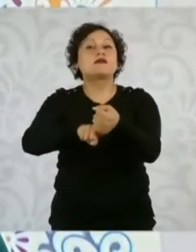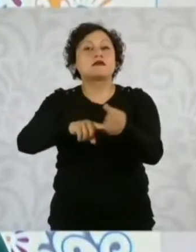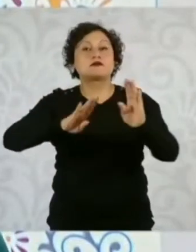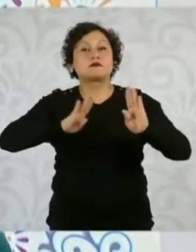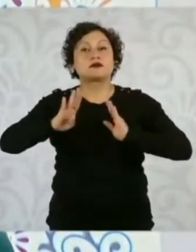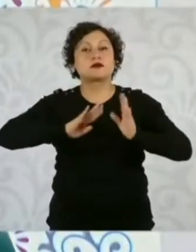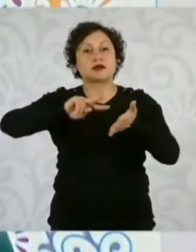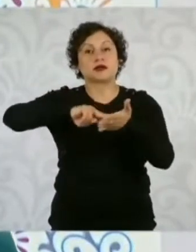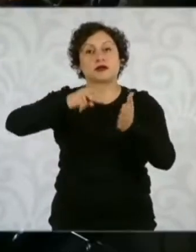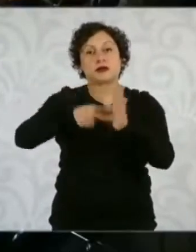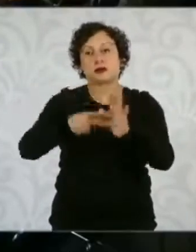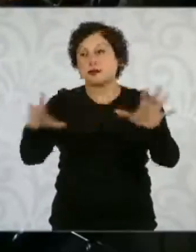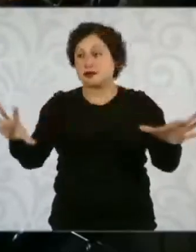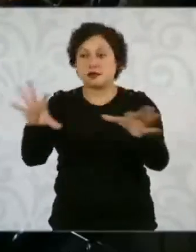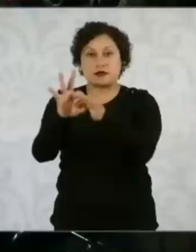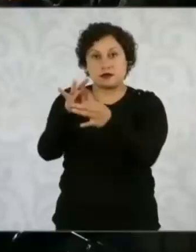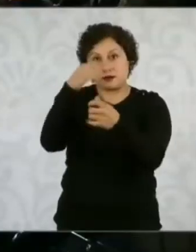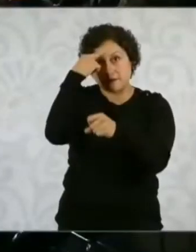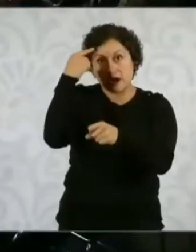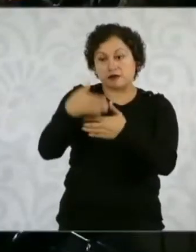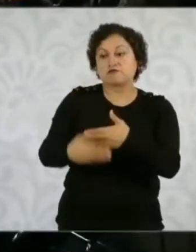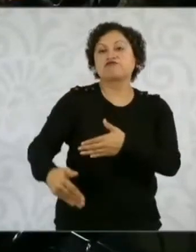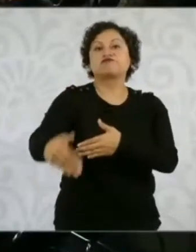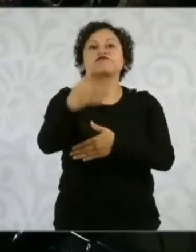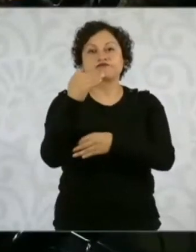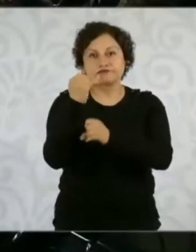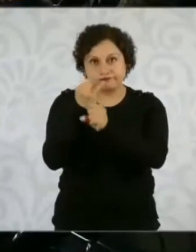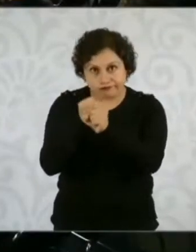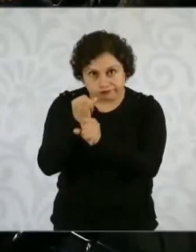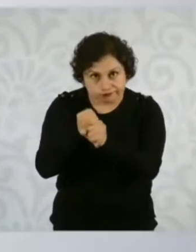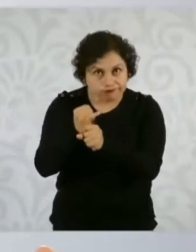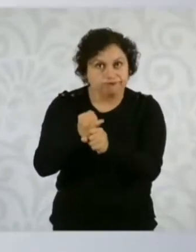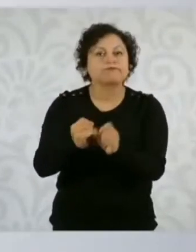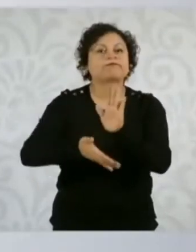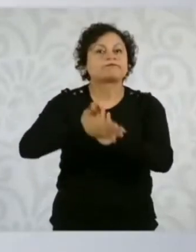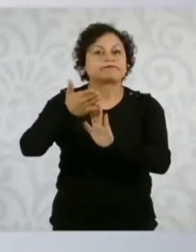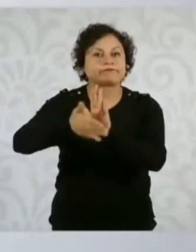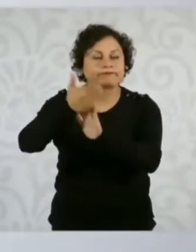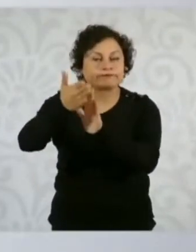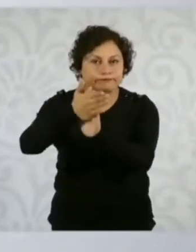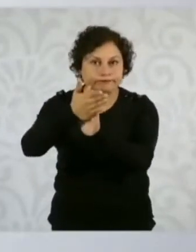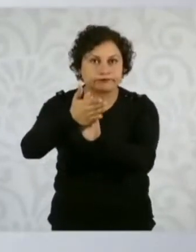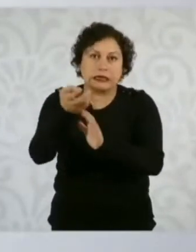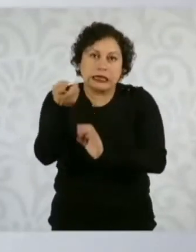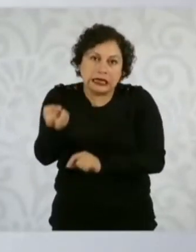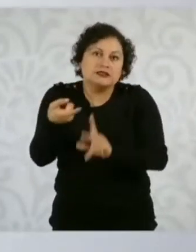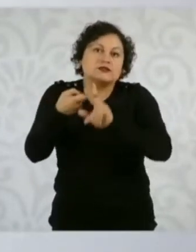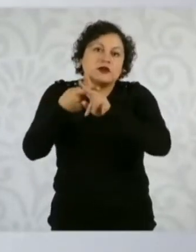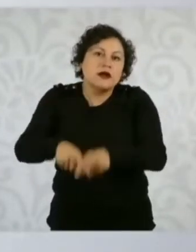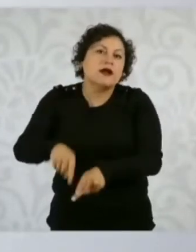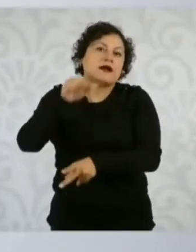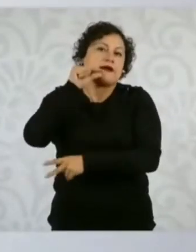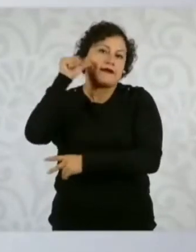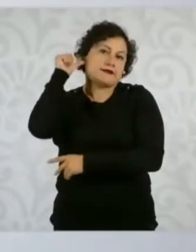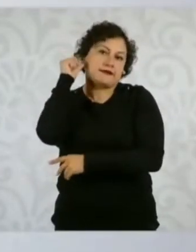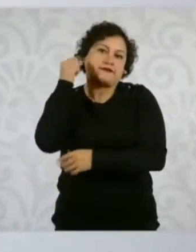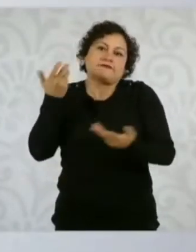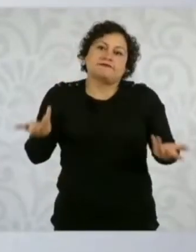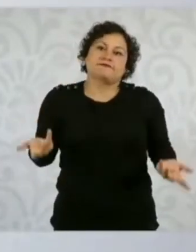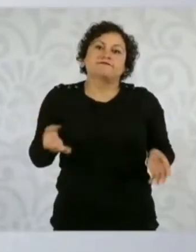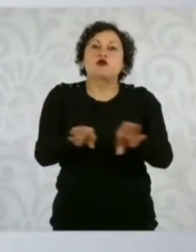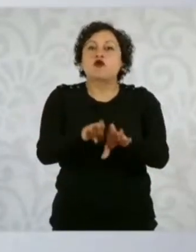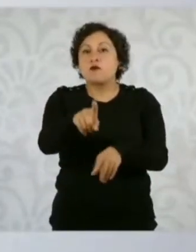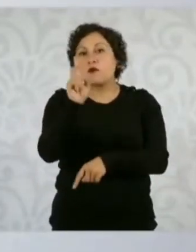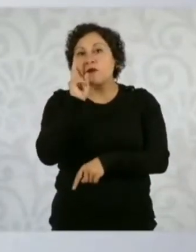que se puedan desarrollar estos trabajos. Entonces, eso inició el día de ayer, así que como ven, pues desde el primer día estamos